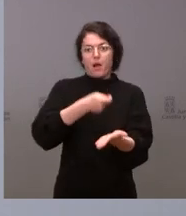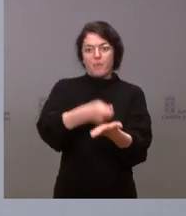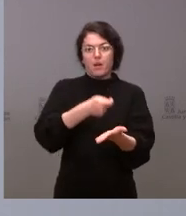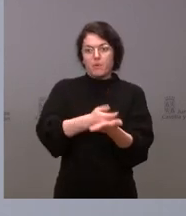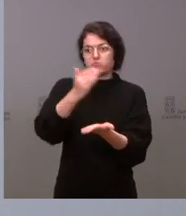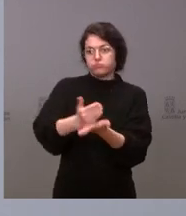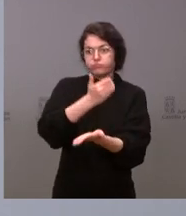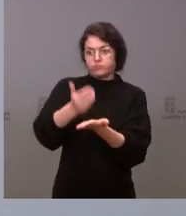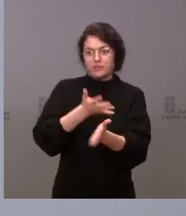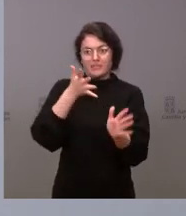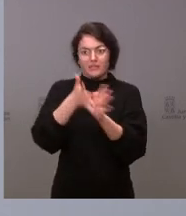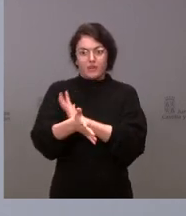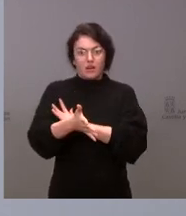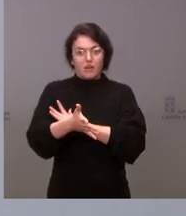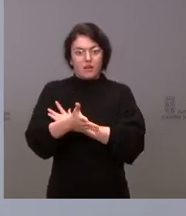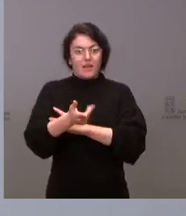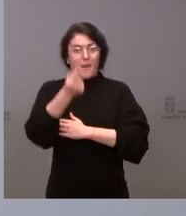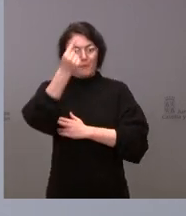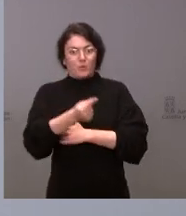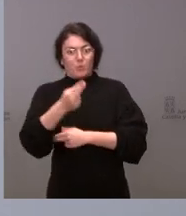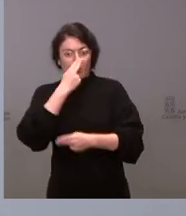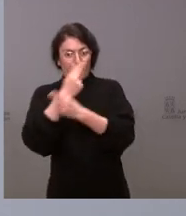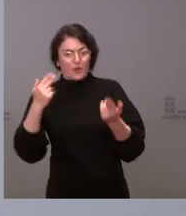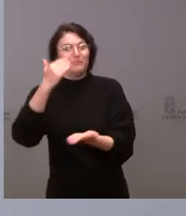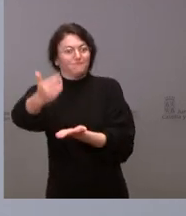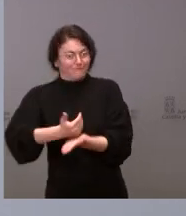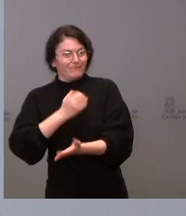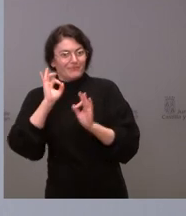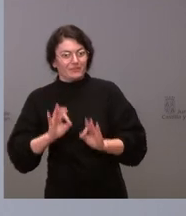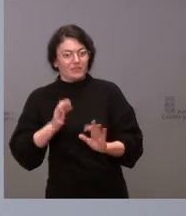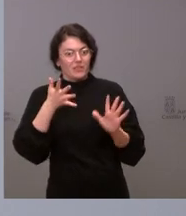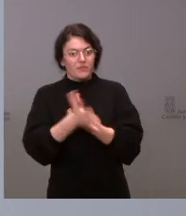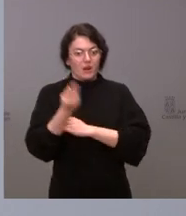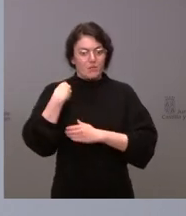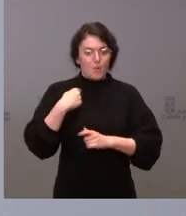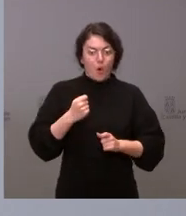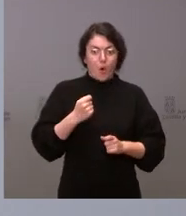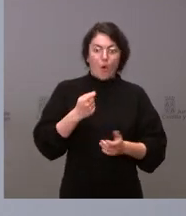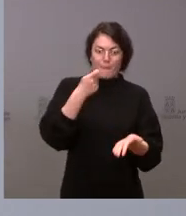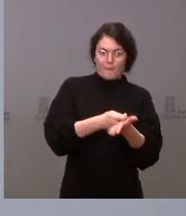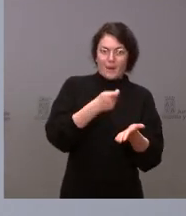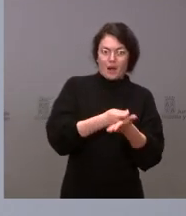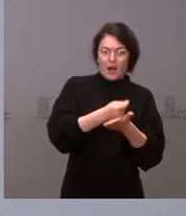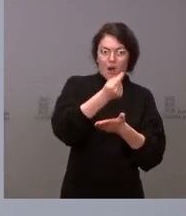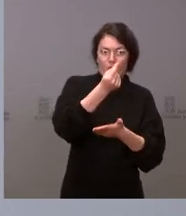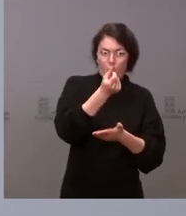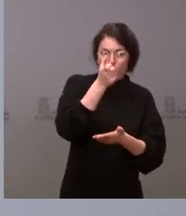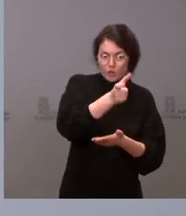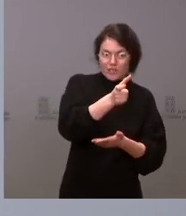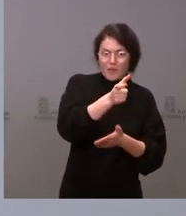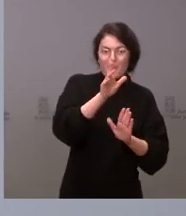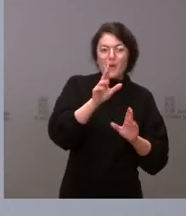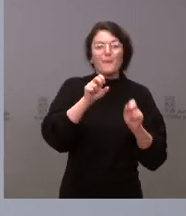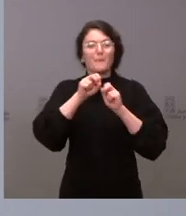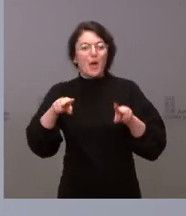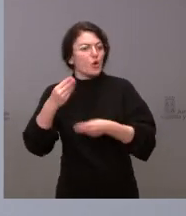beneficia en definitiva al presupuesto público. Por tanto, más allá del coste que aquí hay, el mayor coste hubiera sido no hacer nada, hubiera